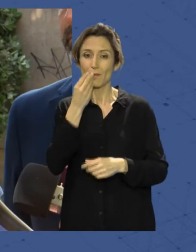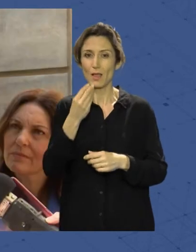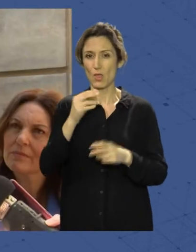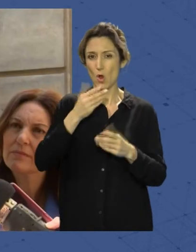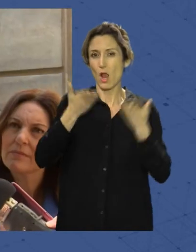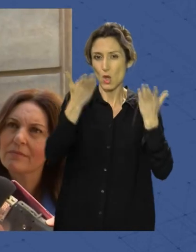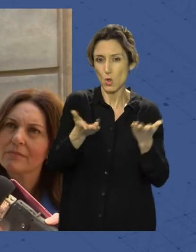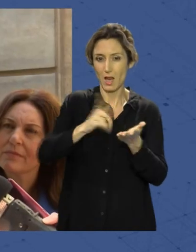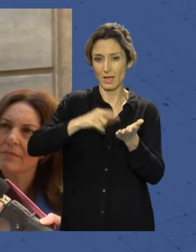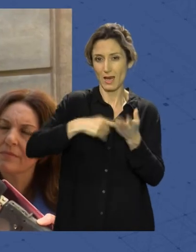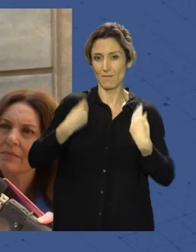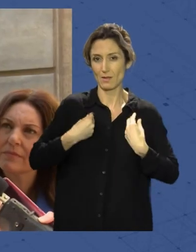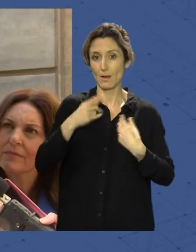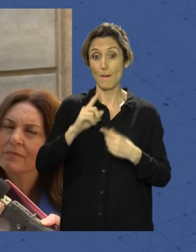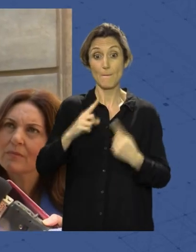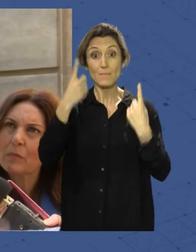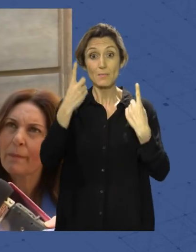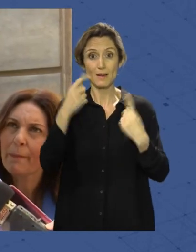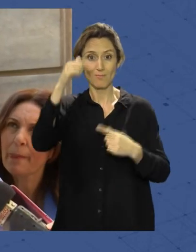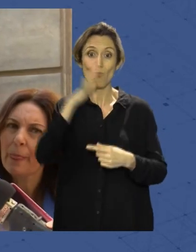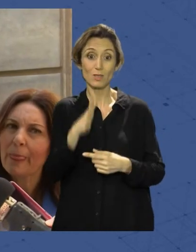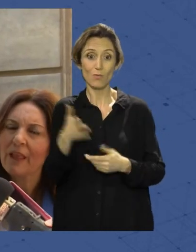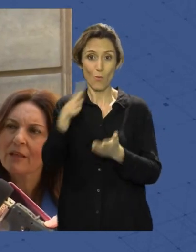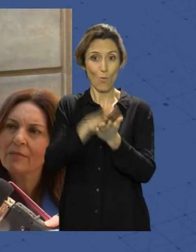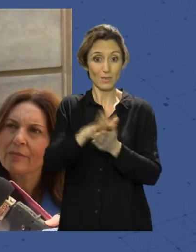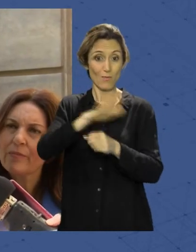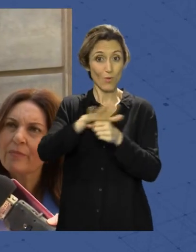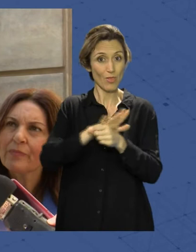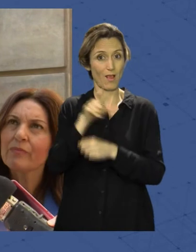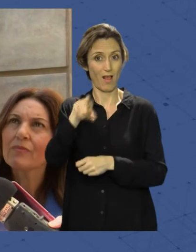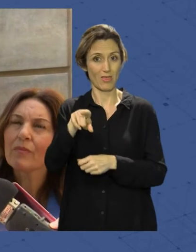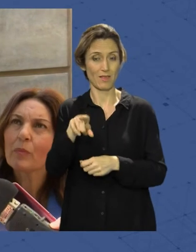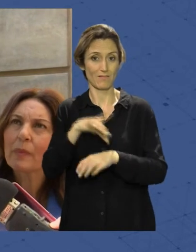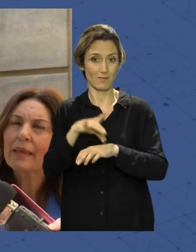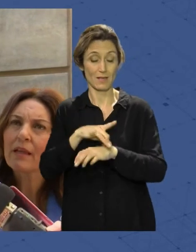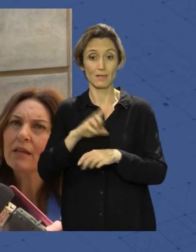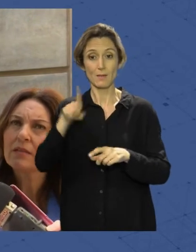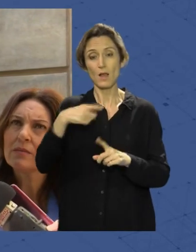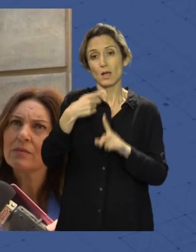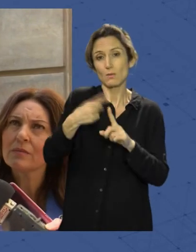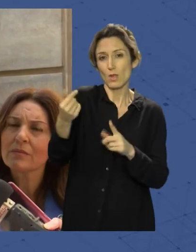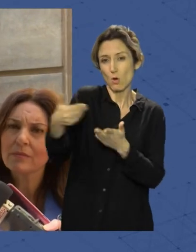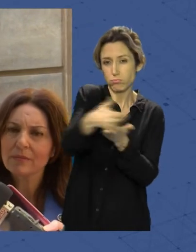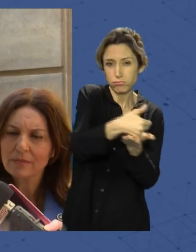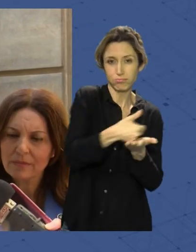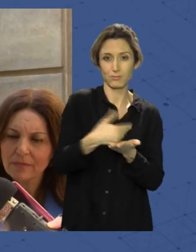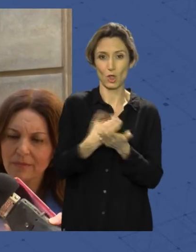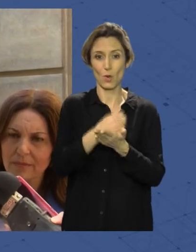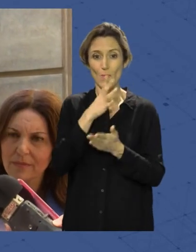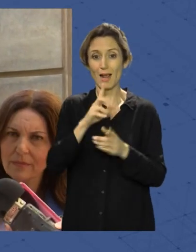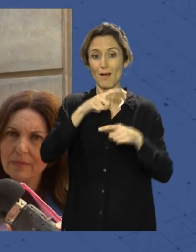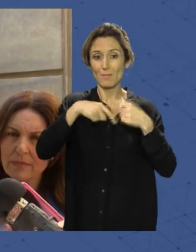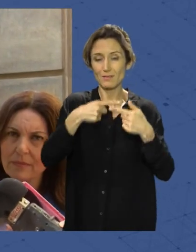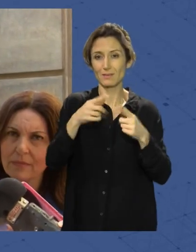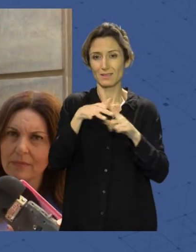viviendas. La primera causa de muerte en nuestra provincia y todos los recursos que se destinen a paliar la situación de estas familias, a